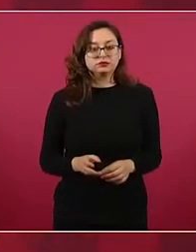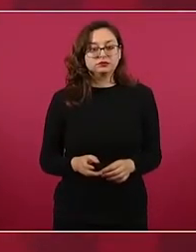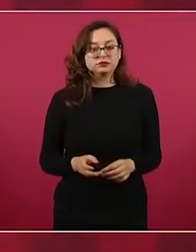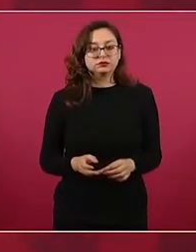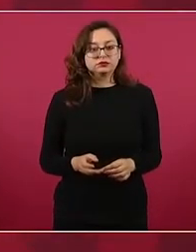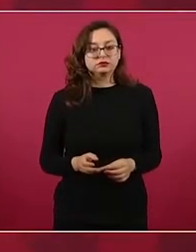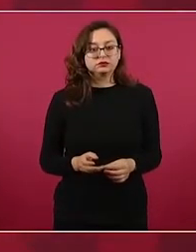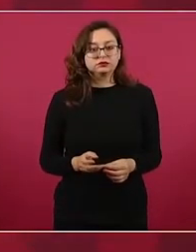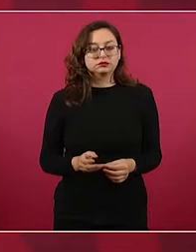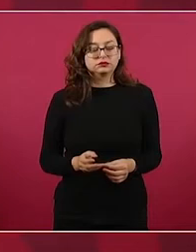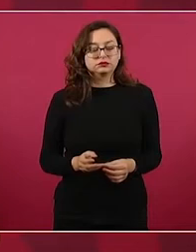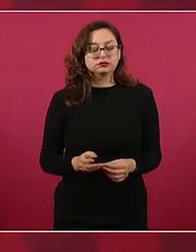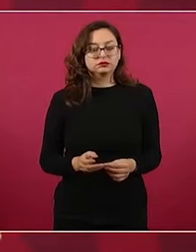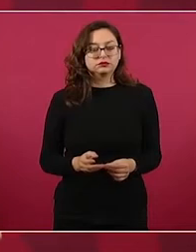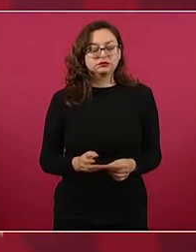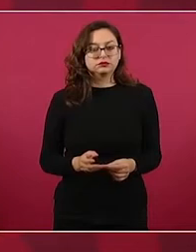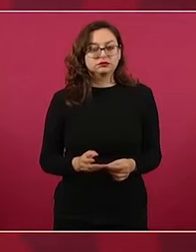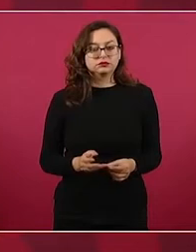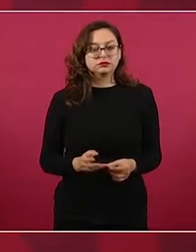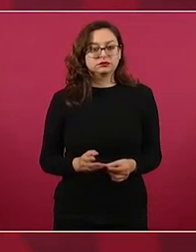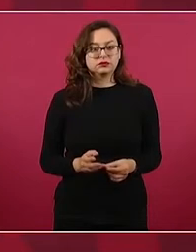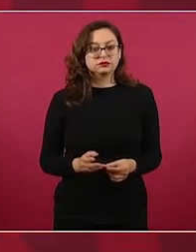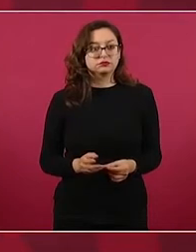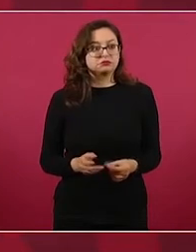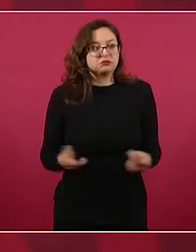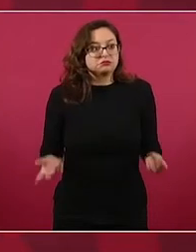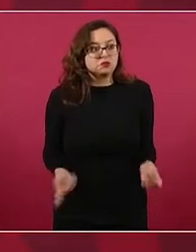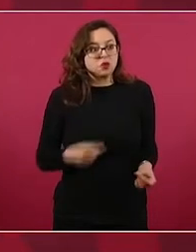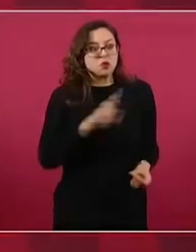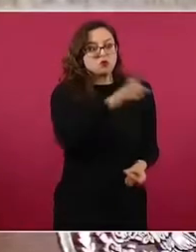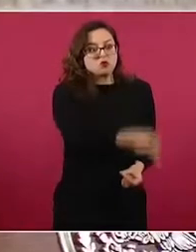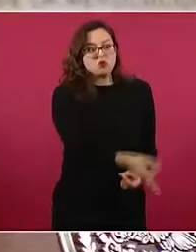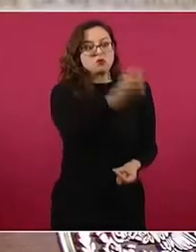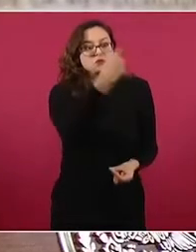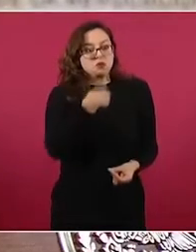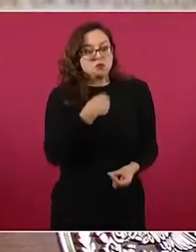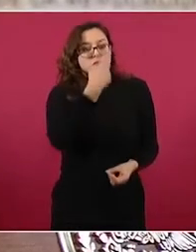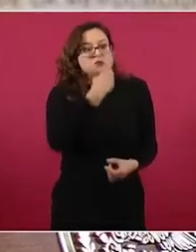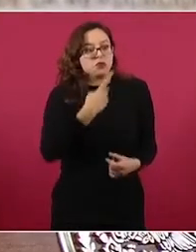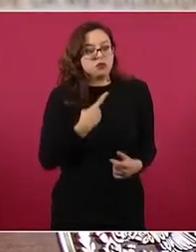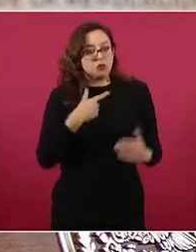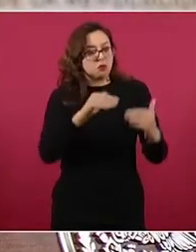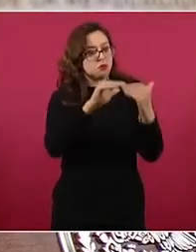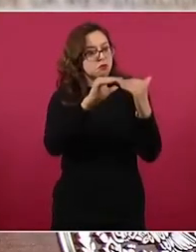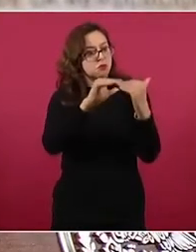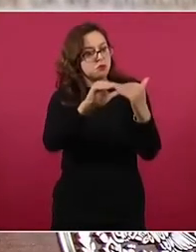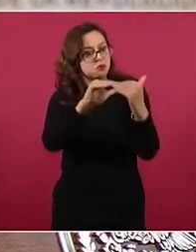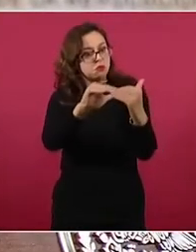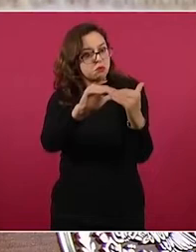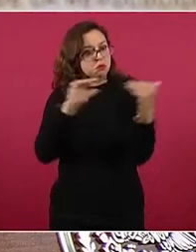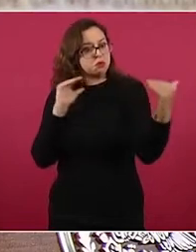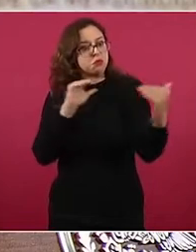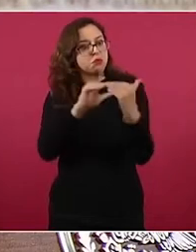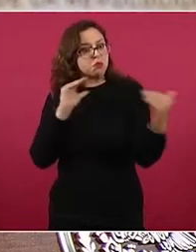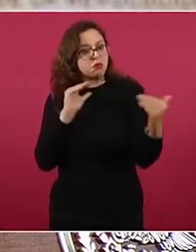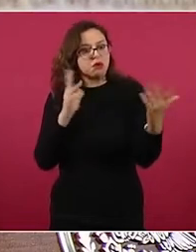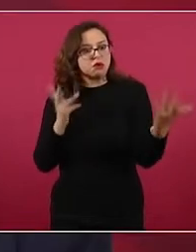me ha dicho y le creo que nuestra relación se va a dar